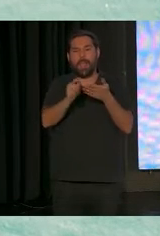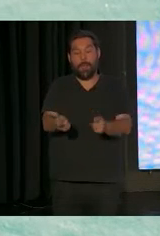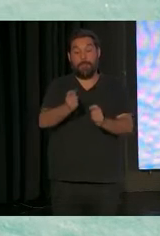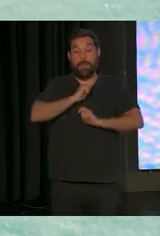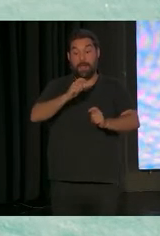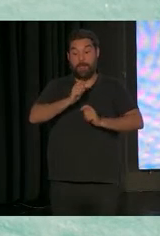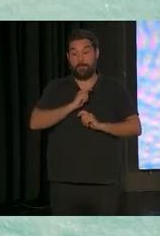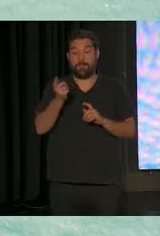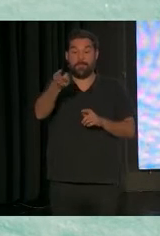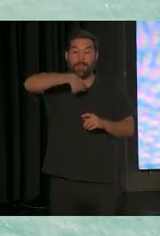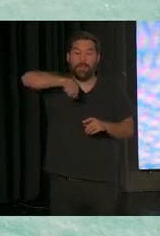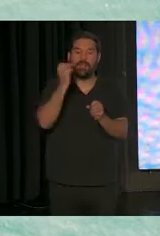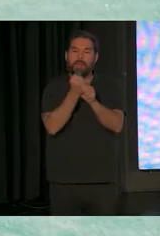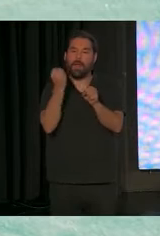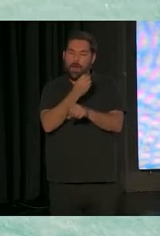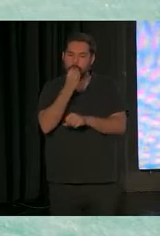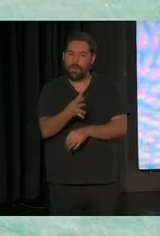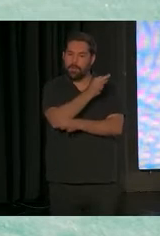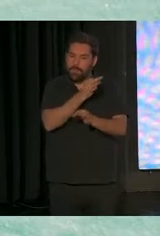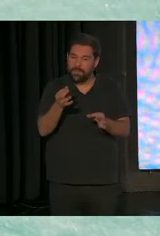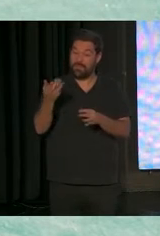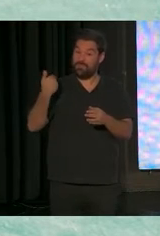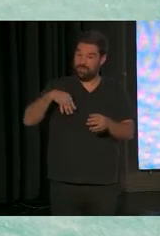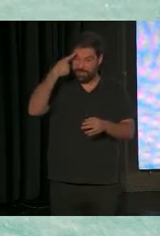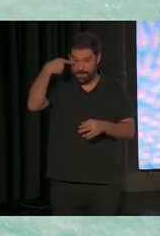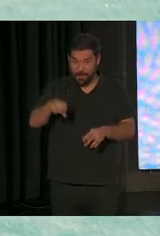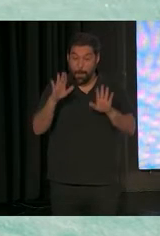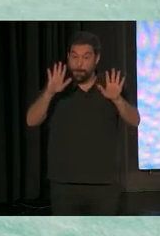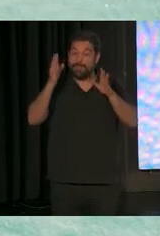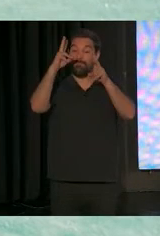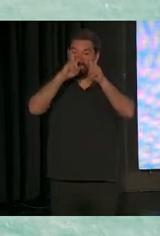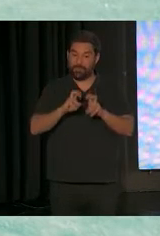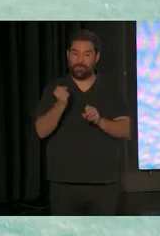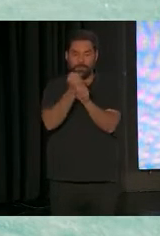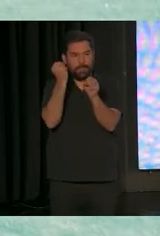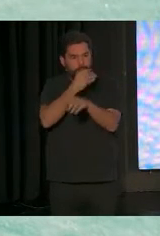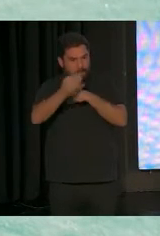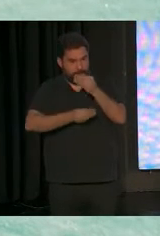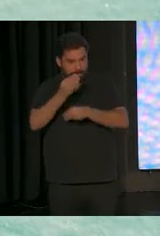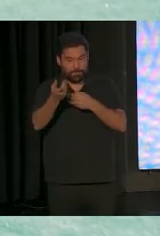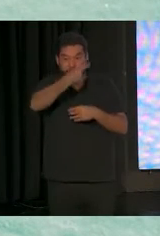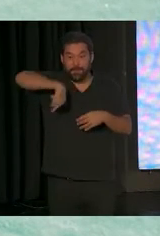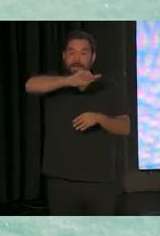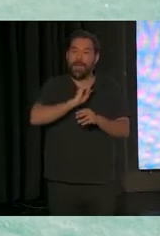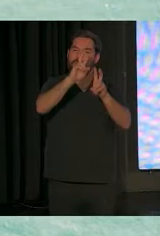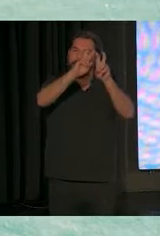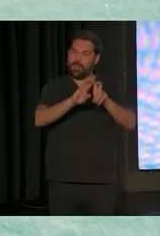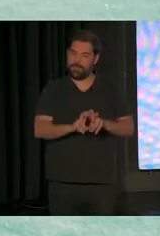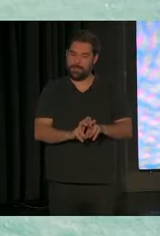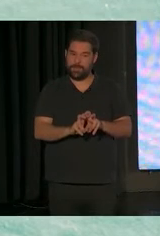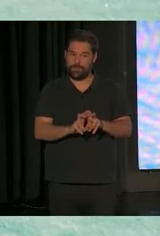Ellos han hecho un trabajo muy bueno. Y es lo que ya sabíamos, pero han hecho este trabajo. Ellos han hecho revisiones,